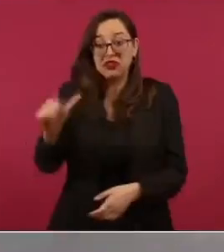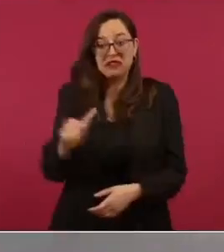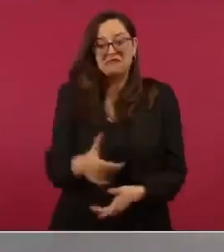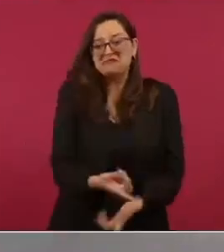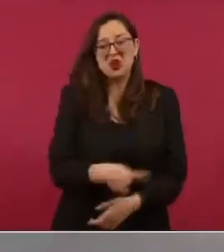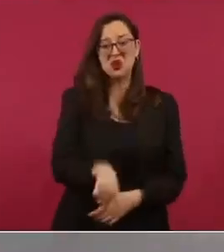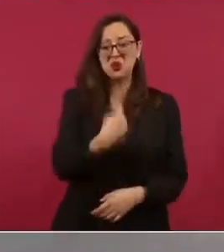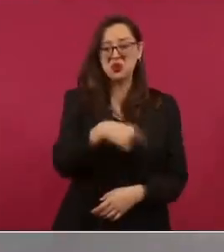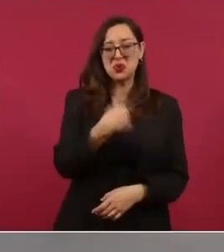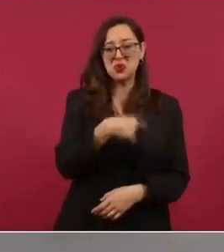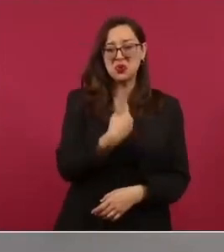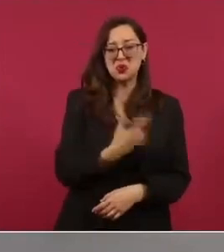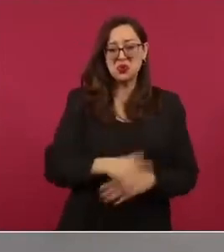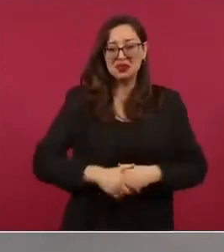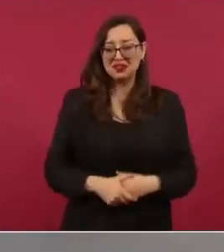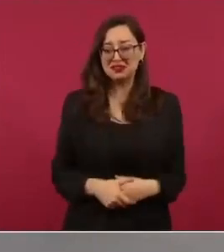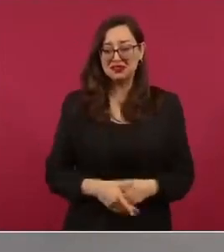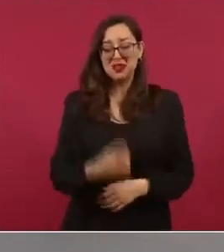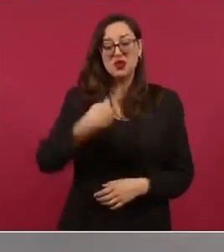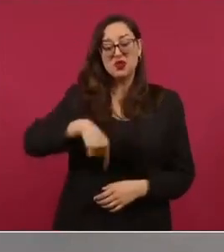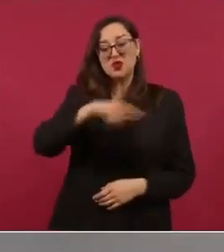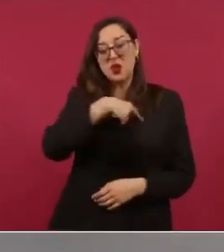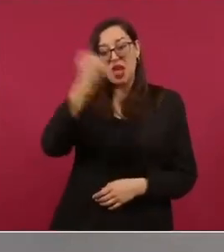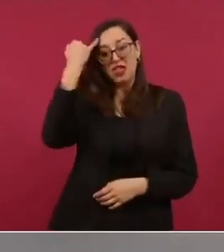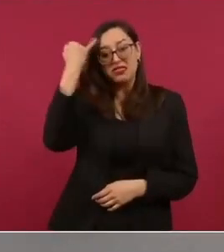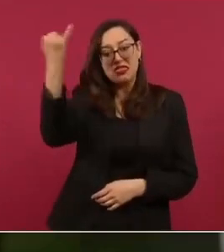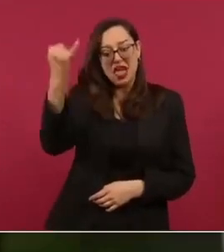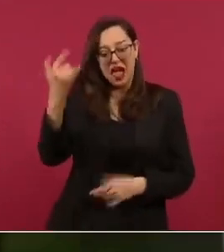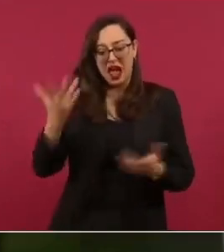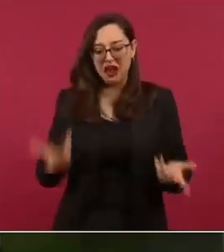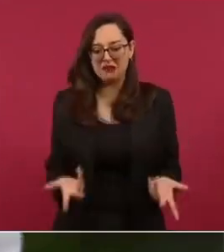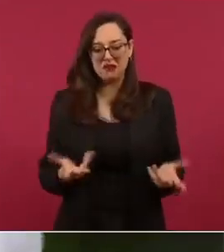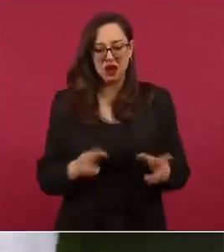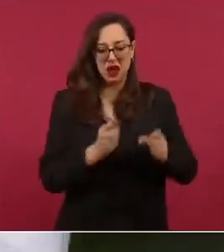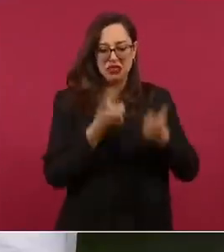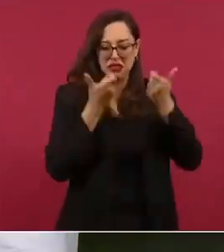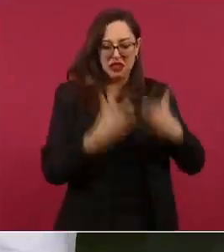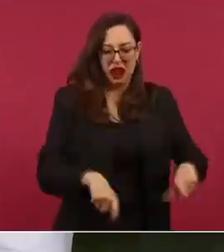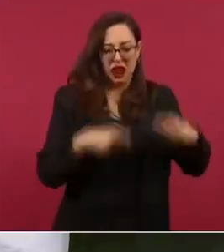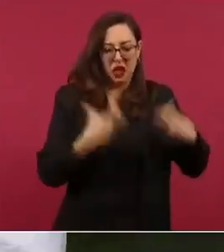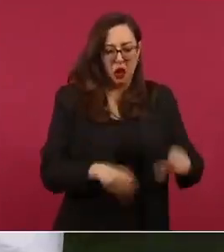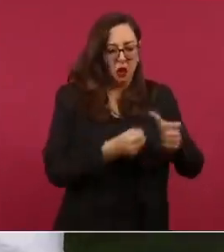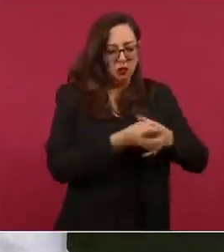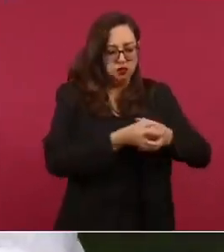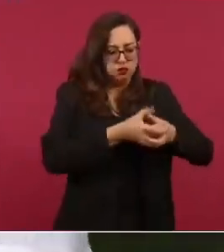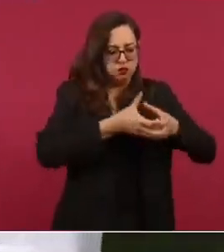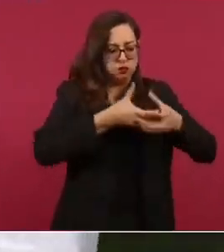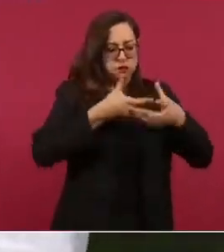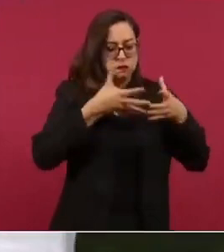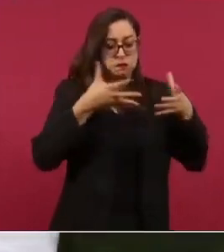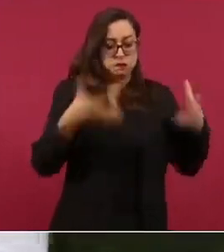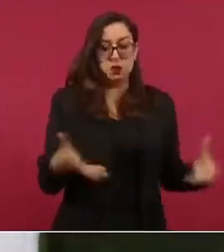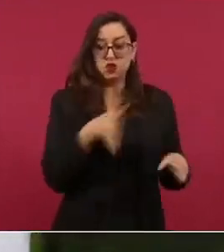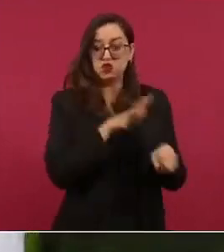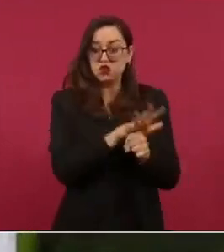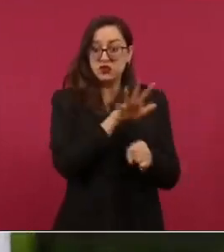nuestra tesis es que no basta el crecimiento económico sino que es